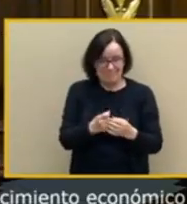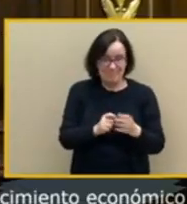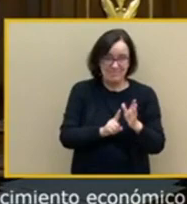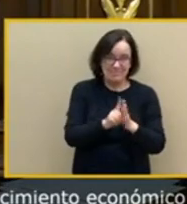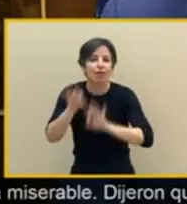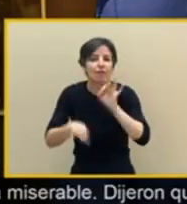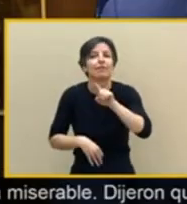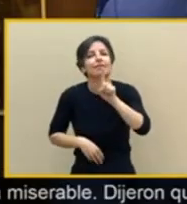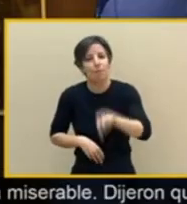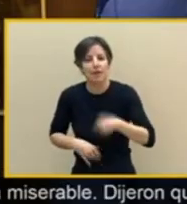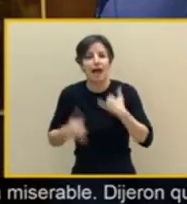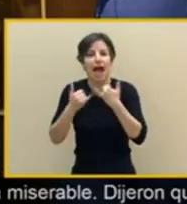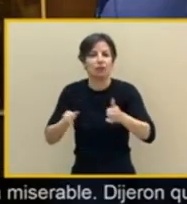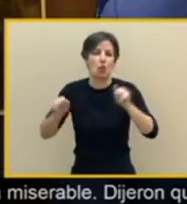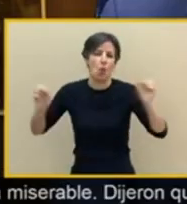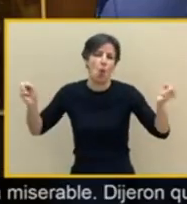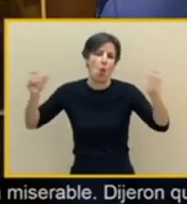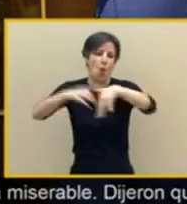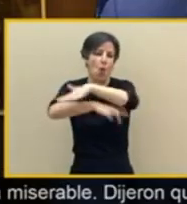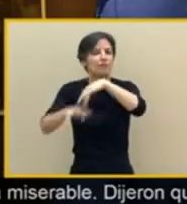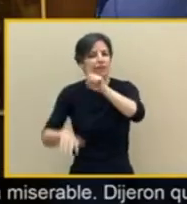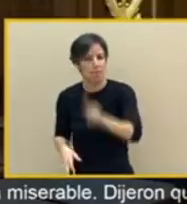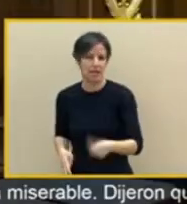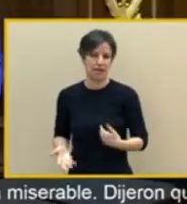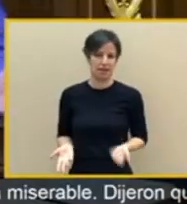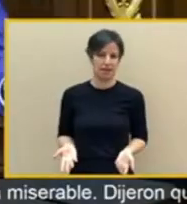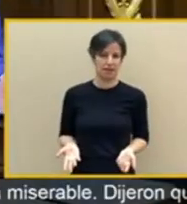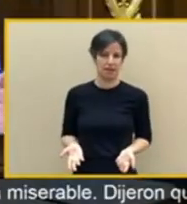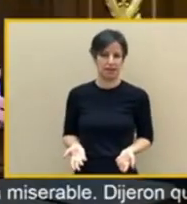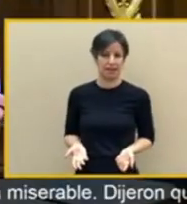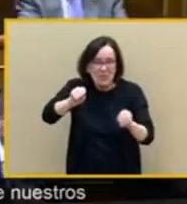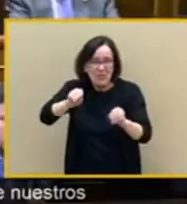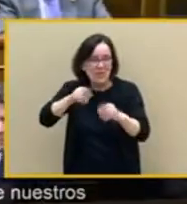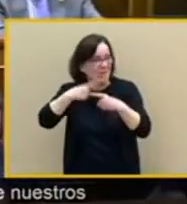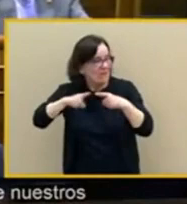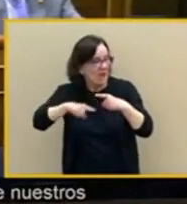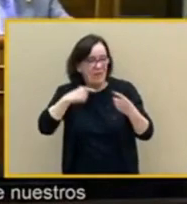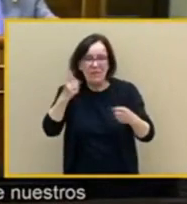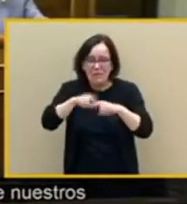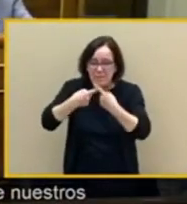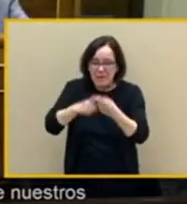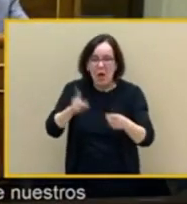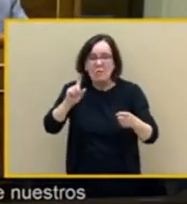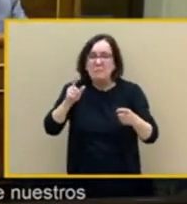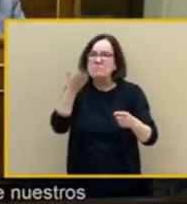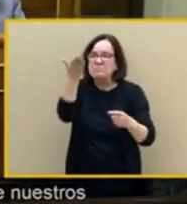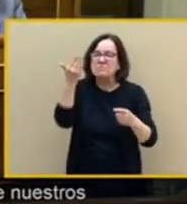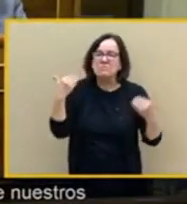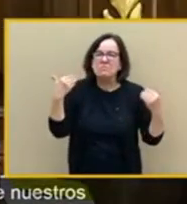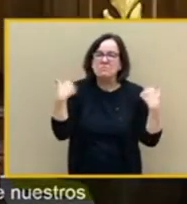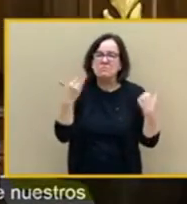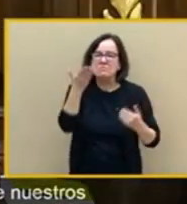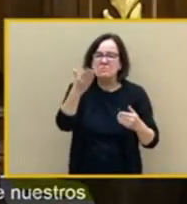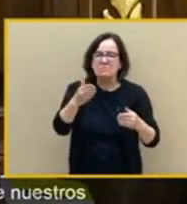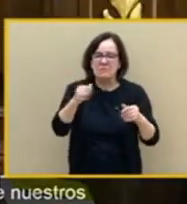Tamames. Hoy ha comenzado el grupo proponente en este caso ha defendido la moción de censura